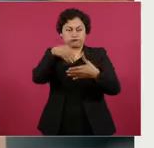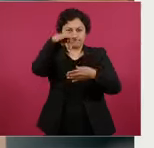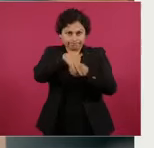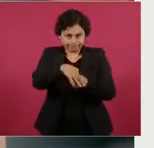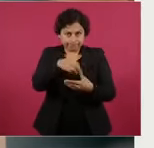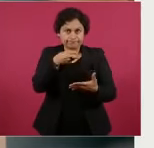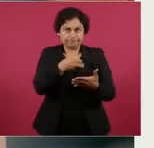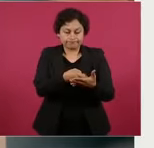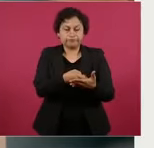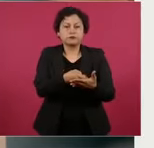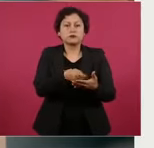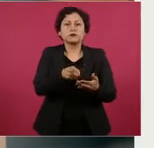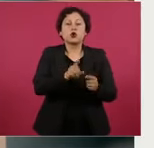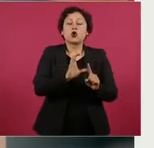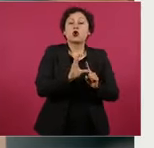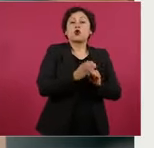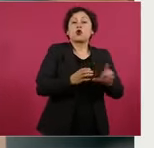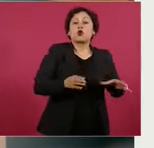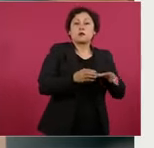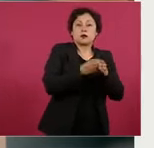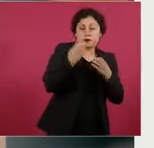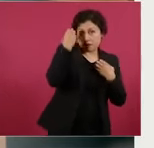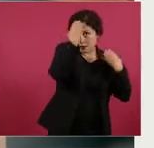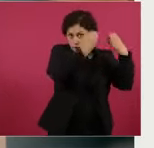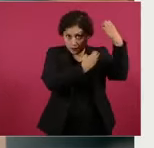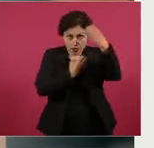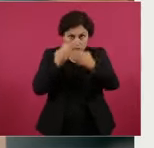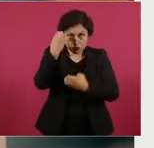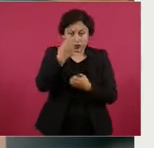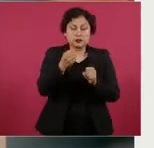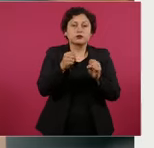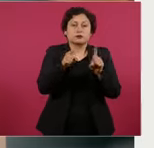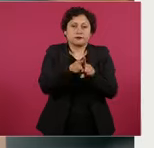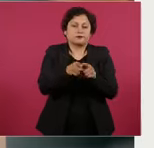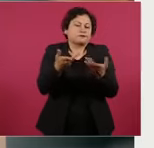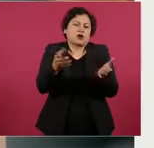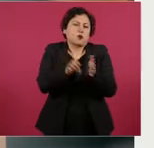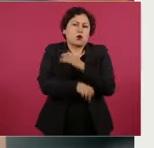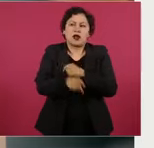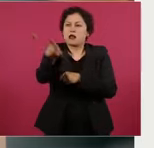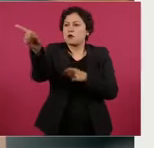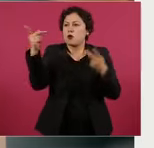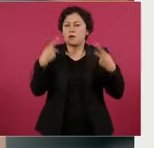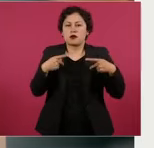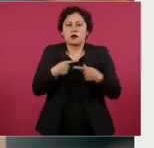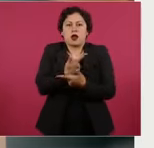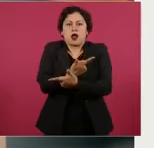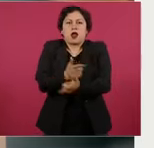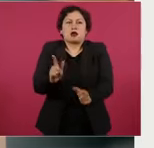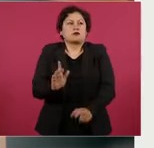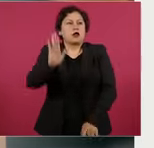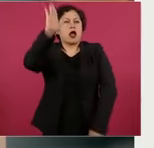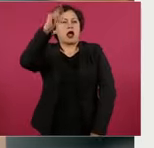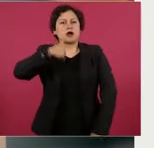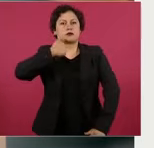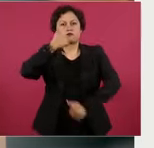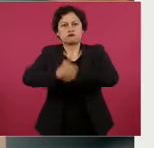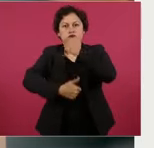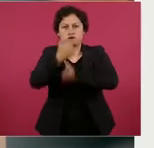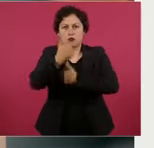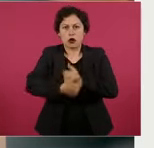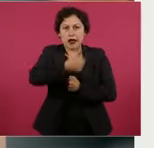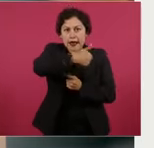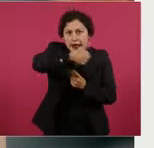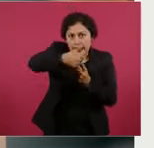evaluación van a verificar, es decir, la ciudadanía se va a inscribir, cada poder va a tener su comité evaluador